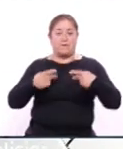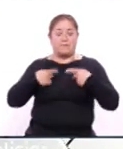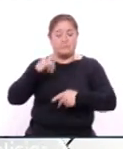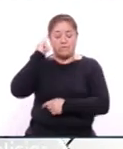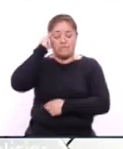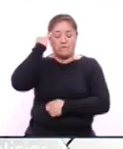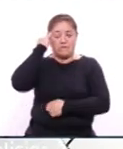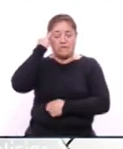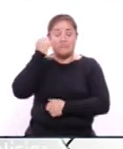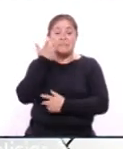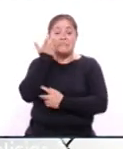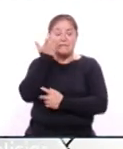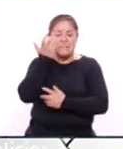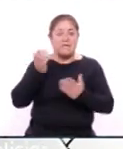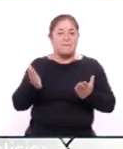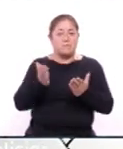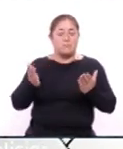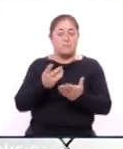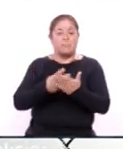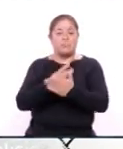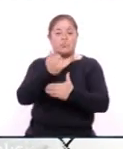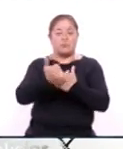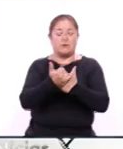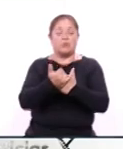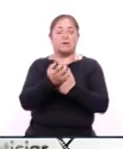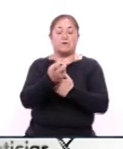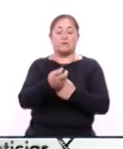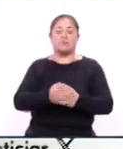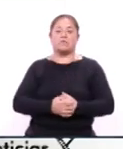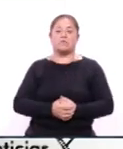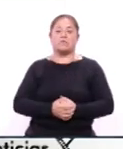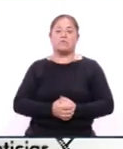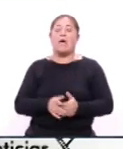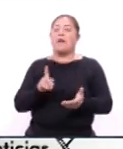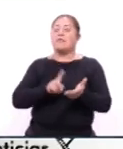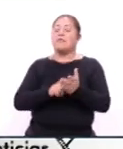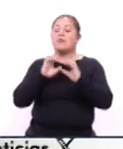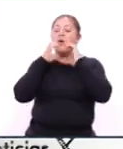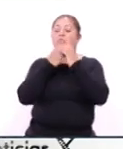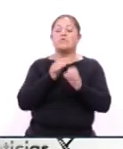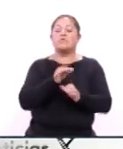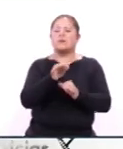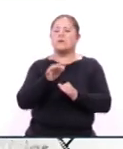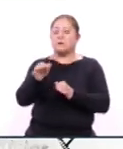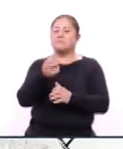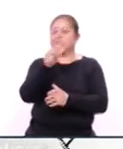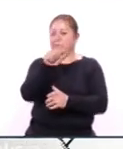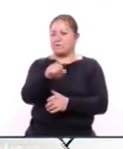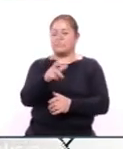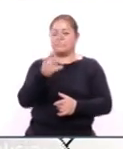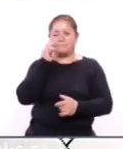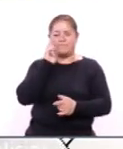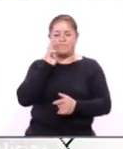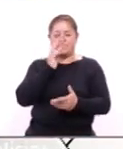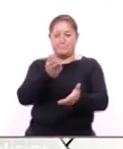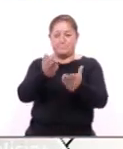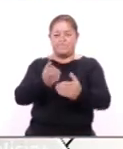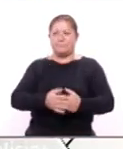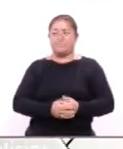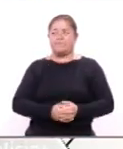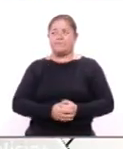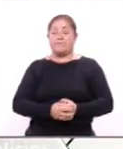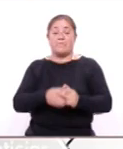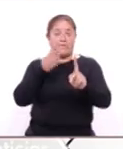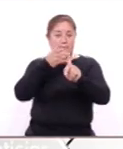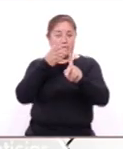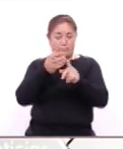Indígenas que busca impulsar proyectos productivos en las comunidades con esta denominación. Con el